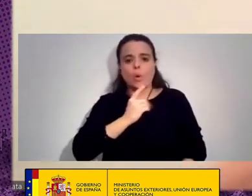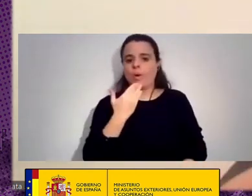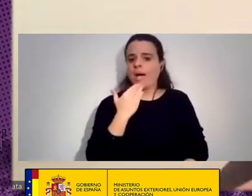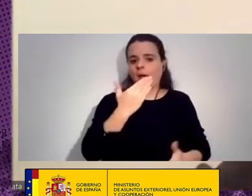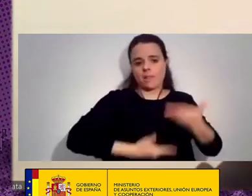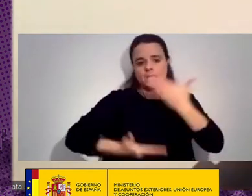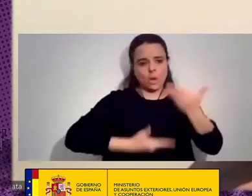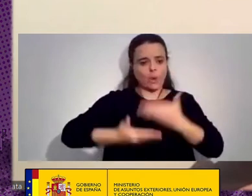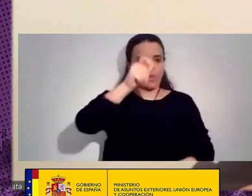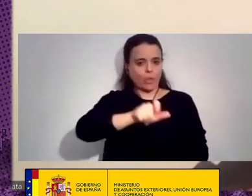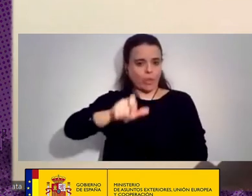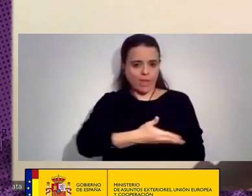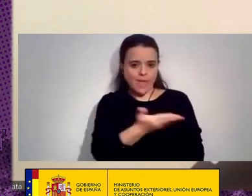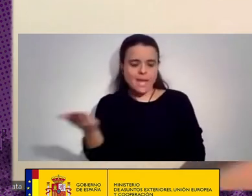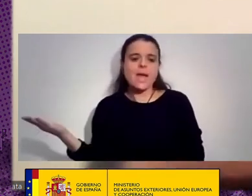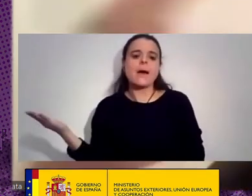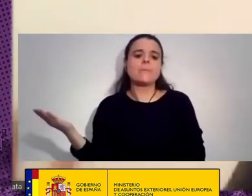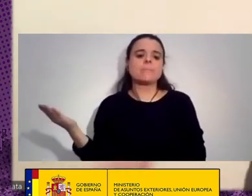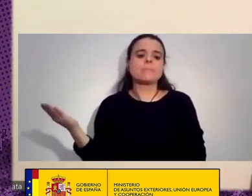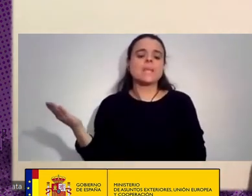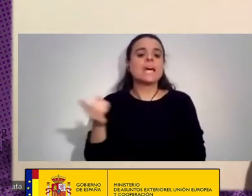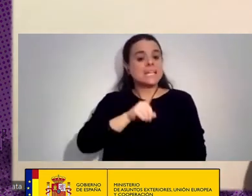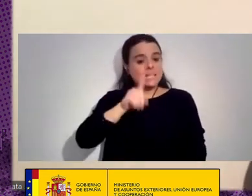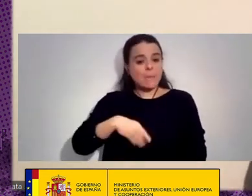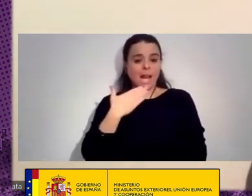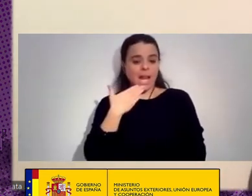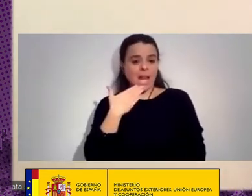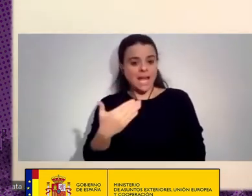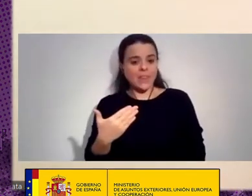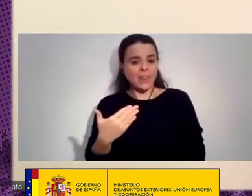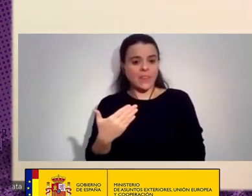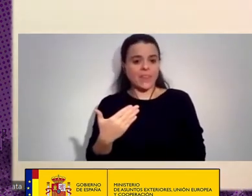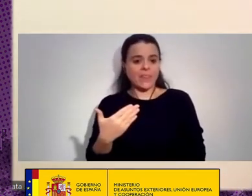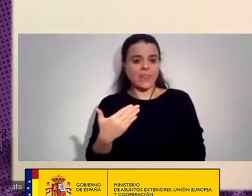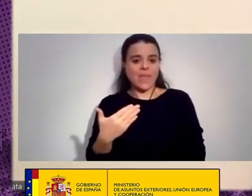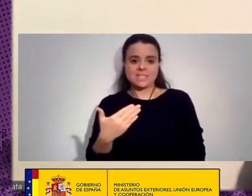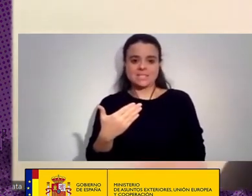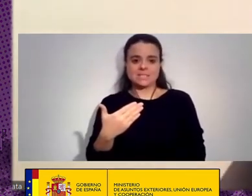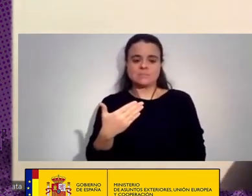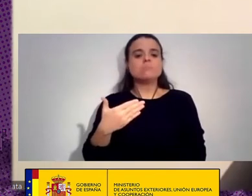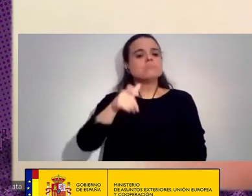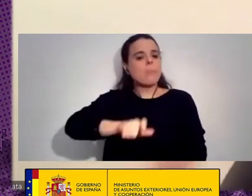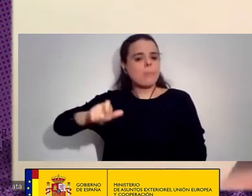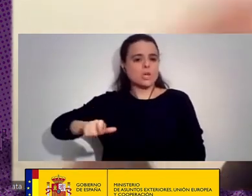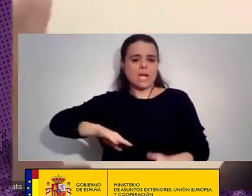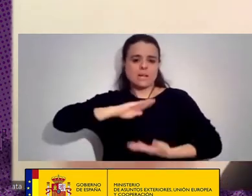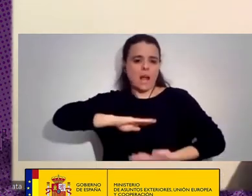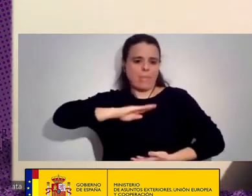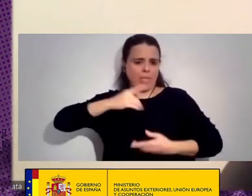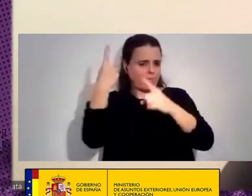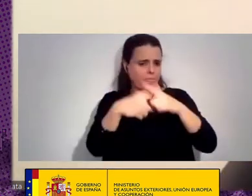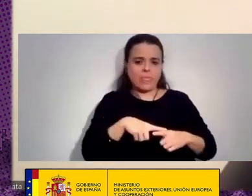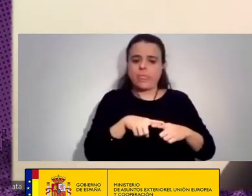La La La Activación De personas Con Distintas capacidades Para crear Para decir Para